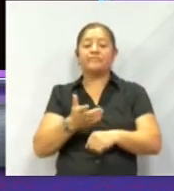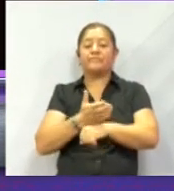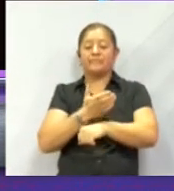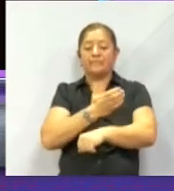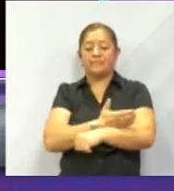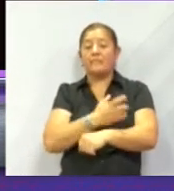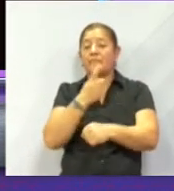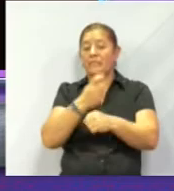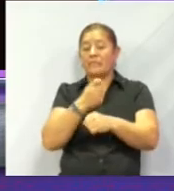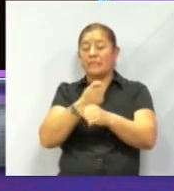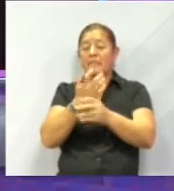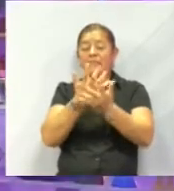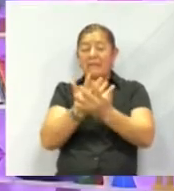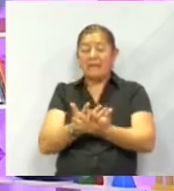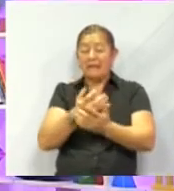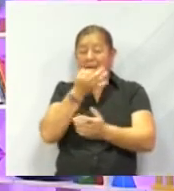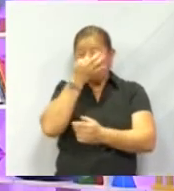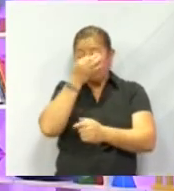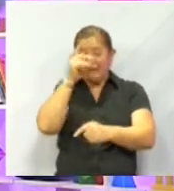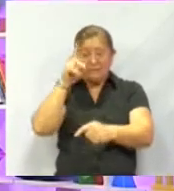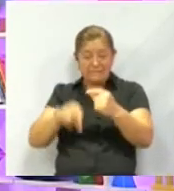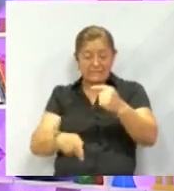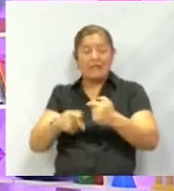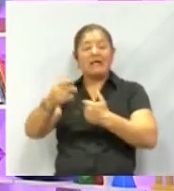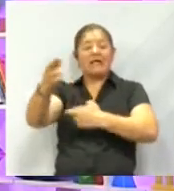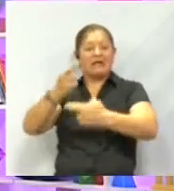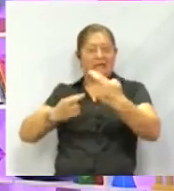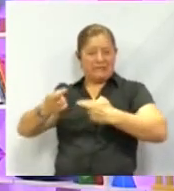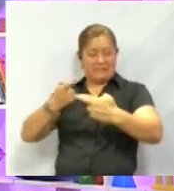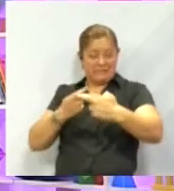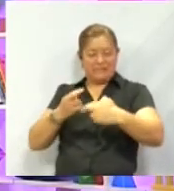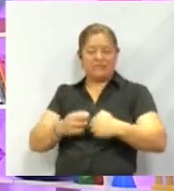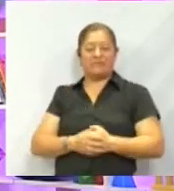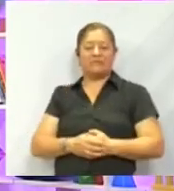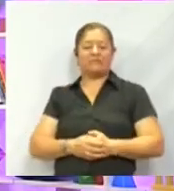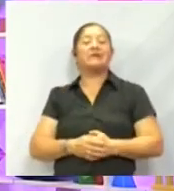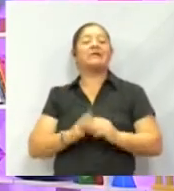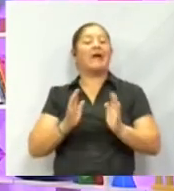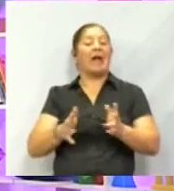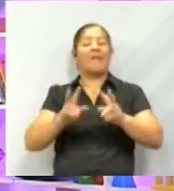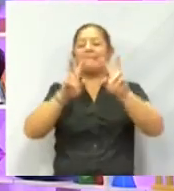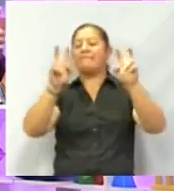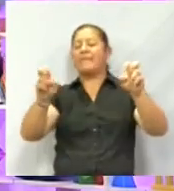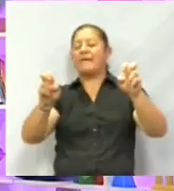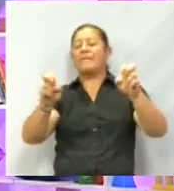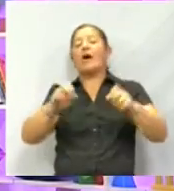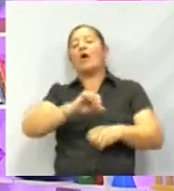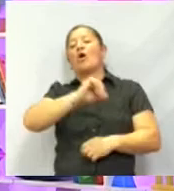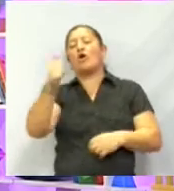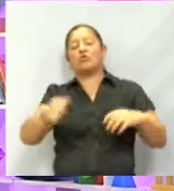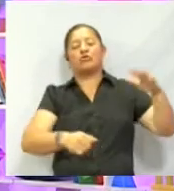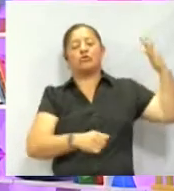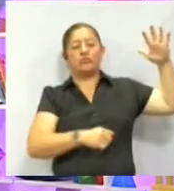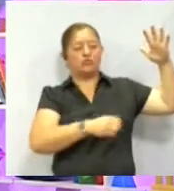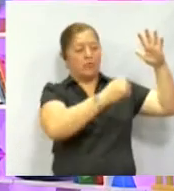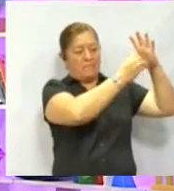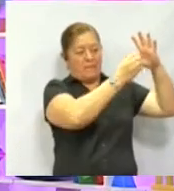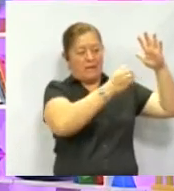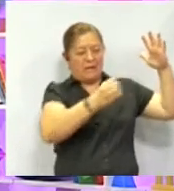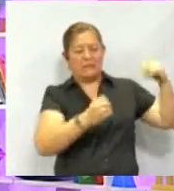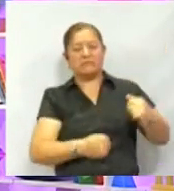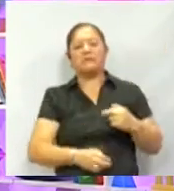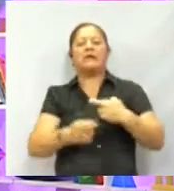primero a un corte para que cuando regresemos, tomemos el tema de los demás planetas. Regresamos.